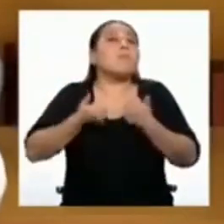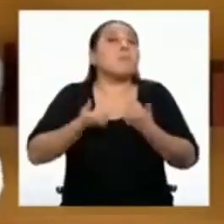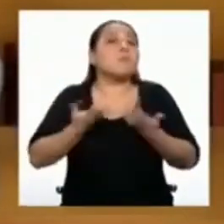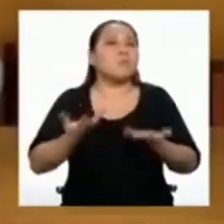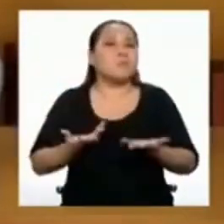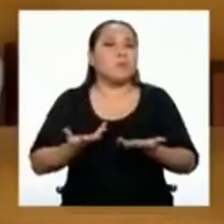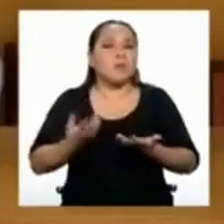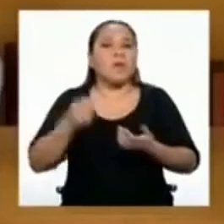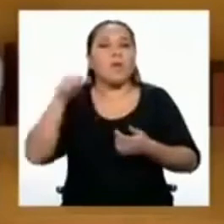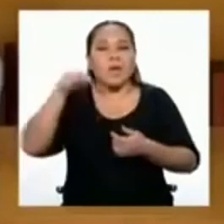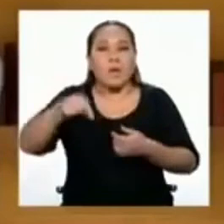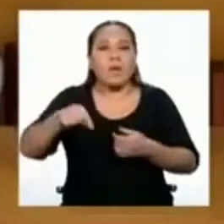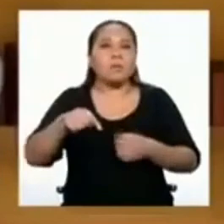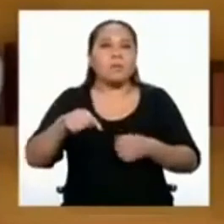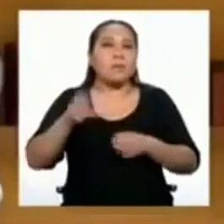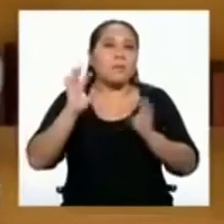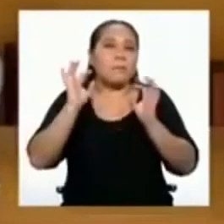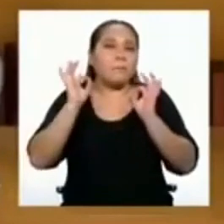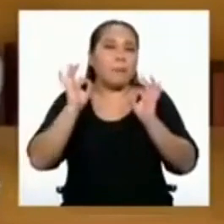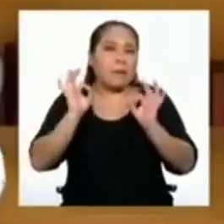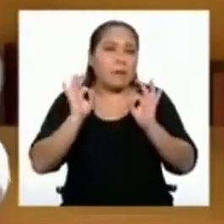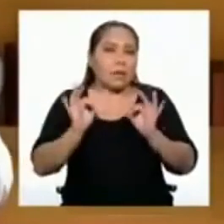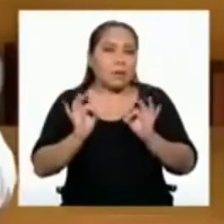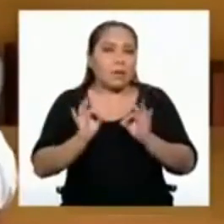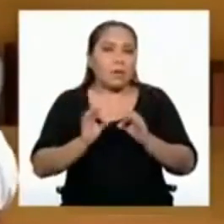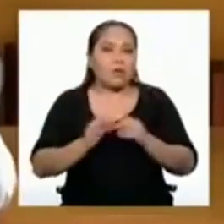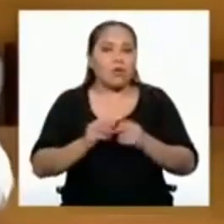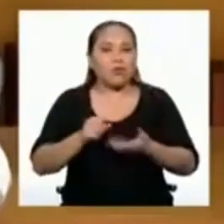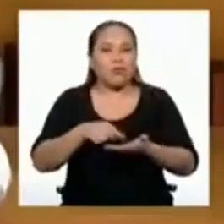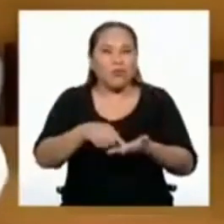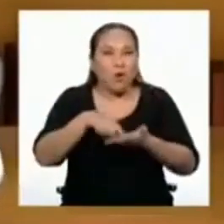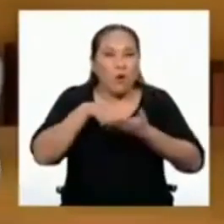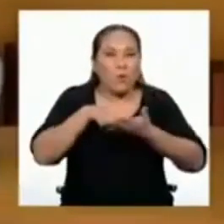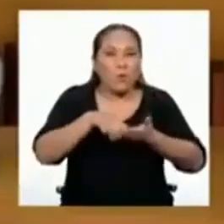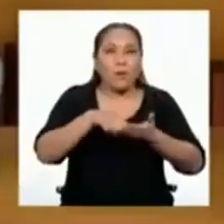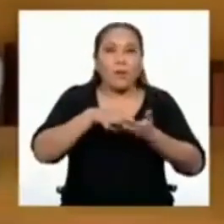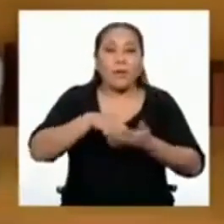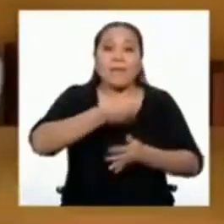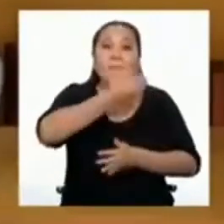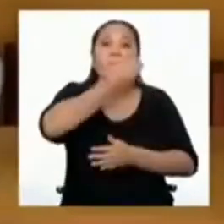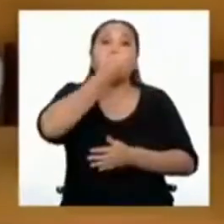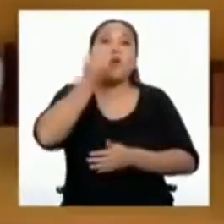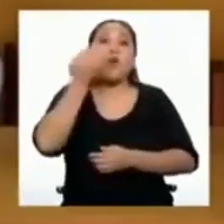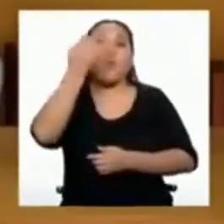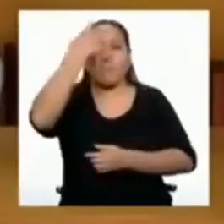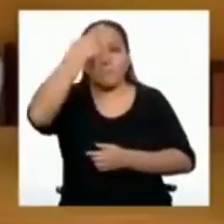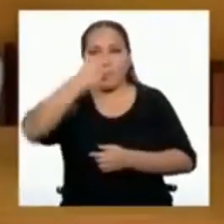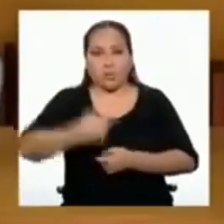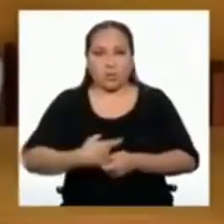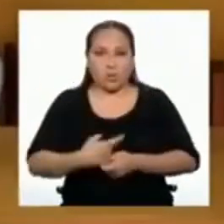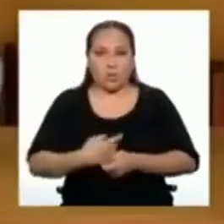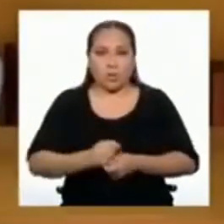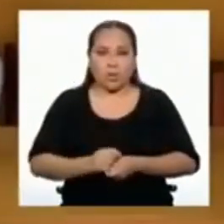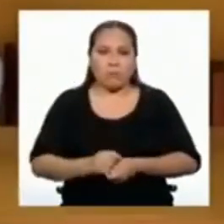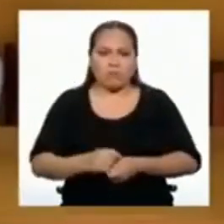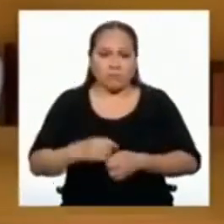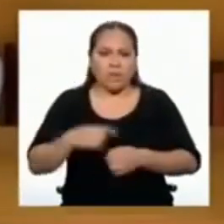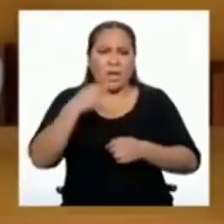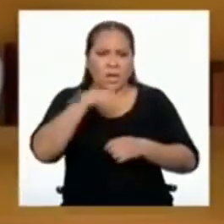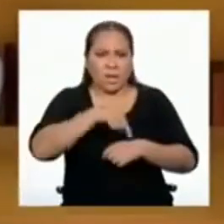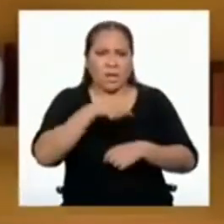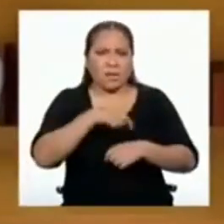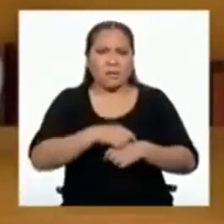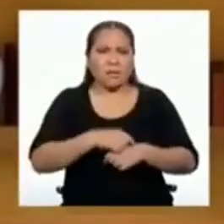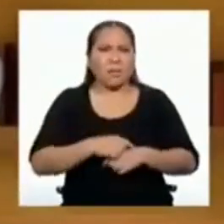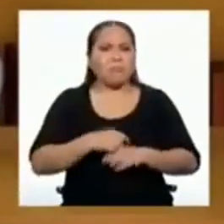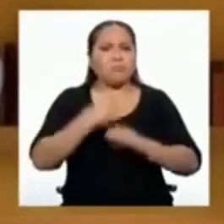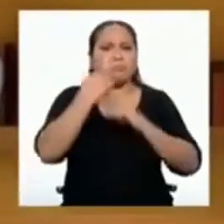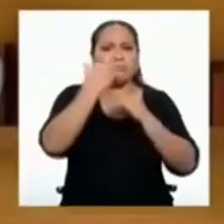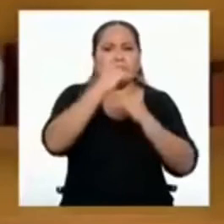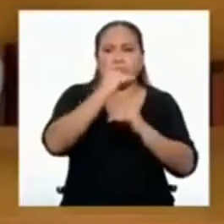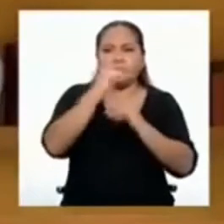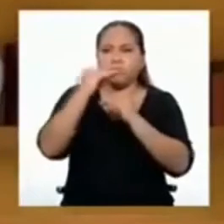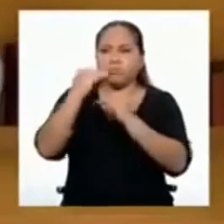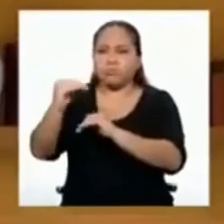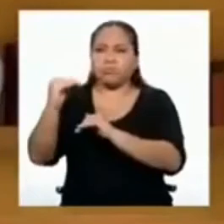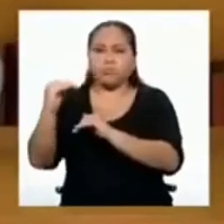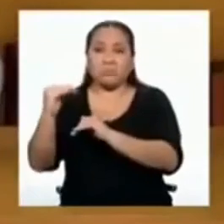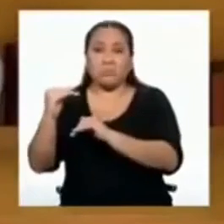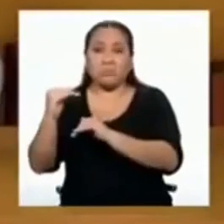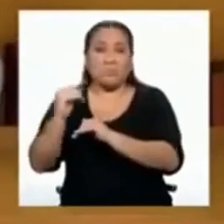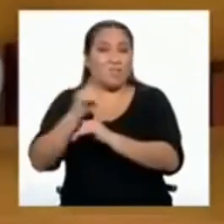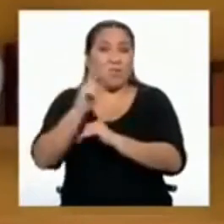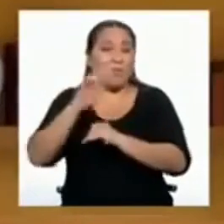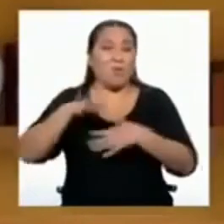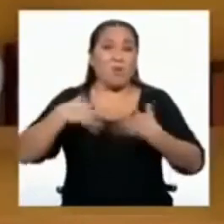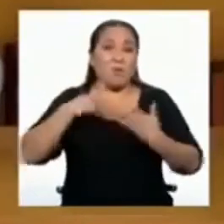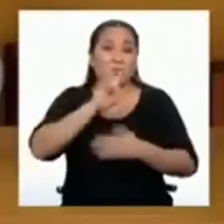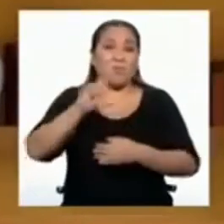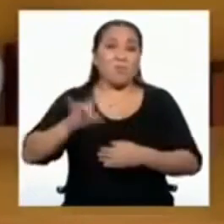desafía a ser mejores personas. Como hemos visto a lo largo del programa, se han dado medidas que limitan nuestro uso de los espacios